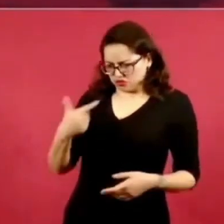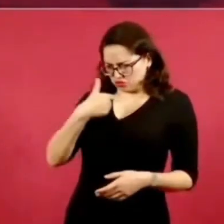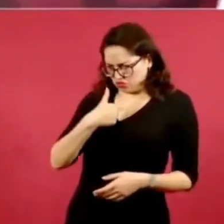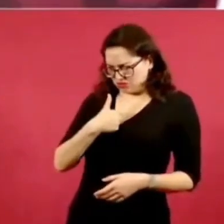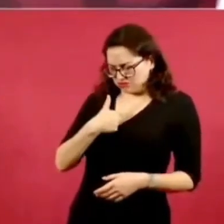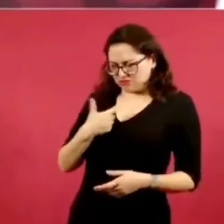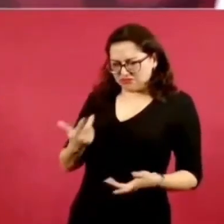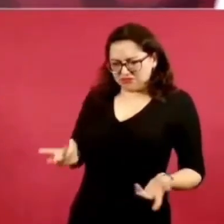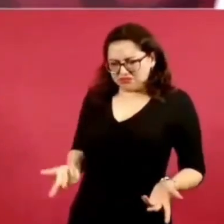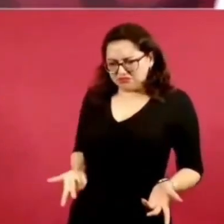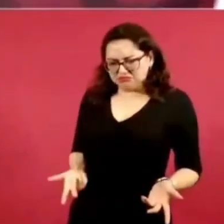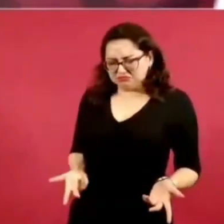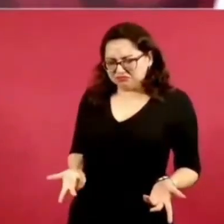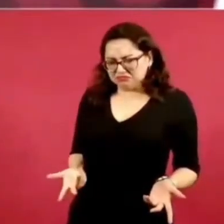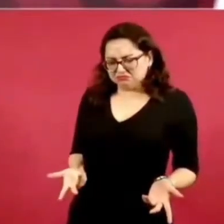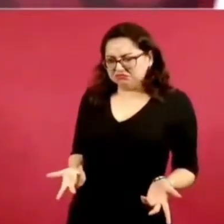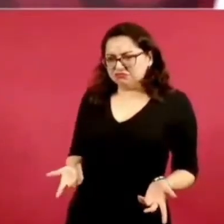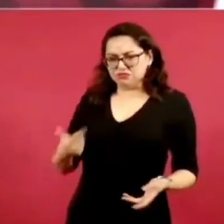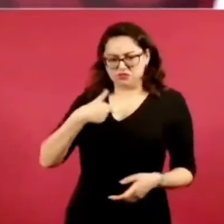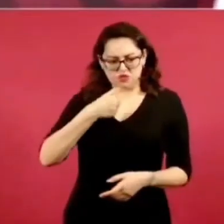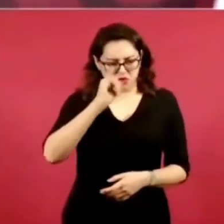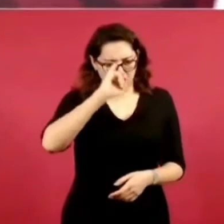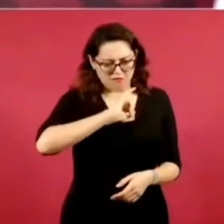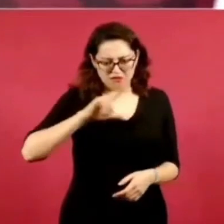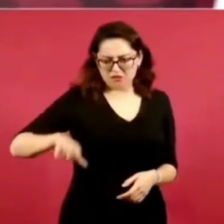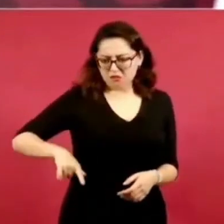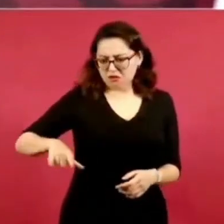usted entró cuando yo ya no era jefe de gobierno.